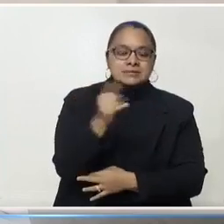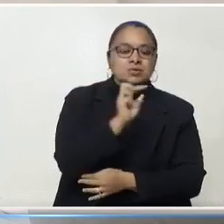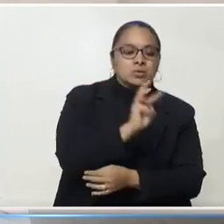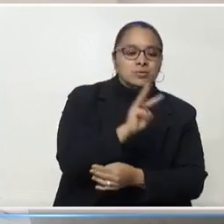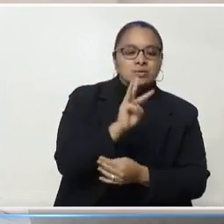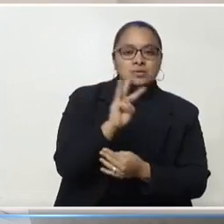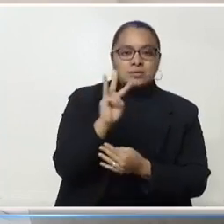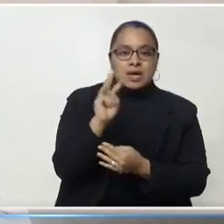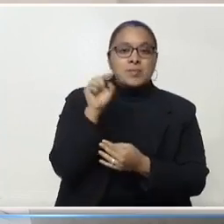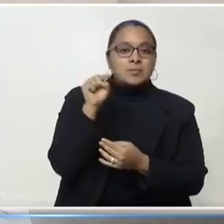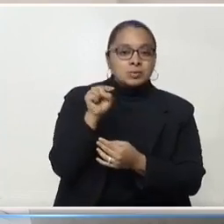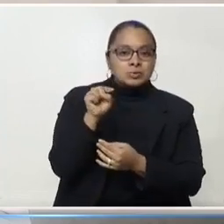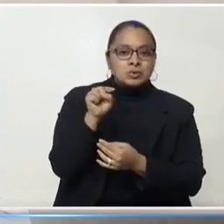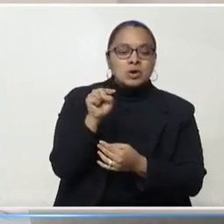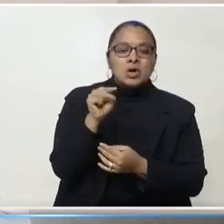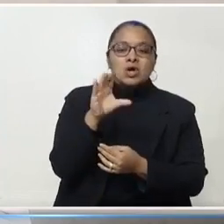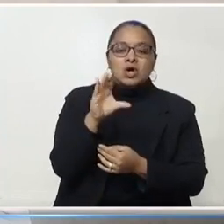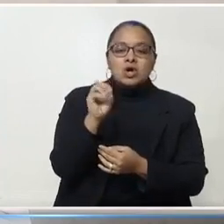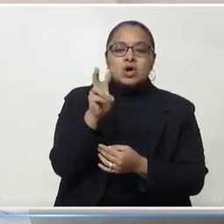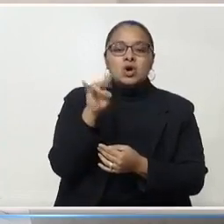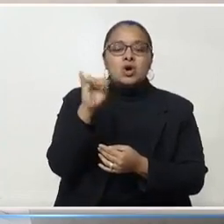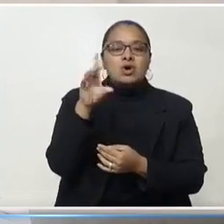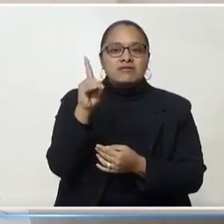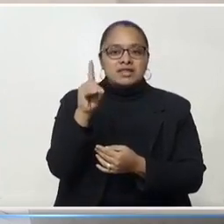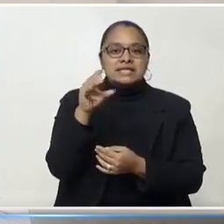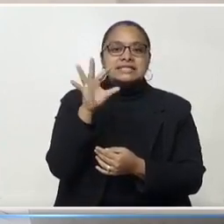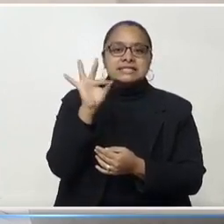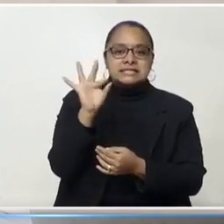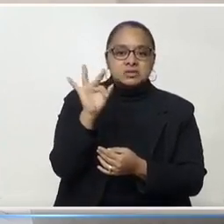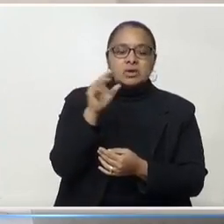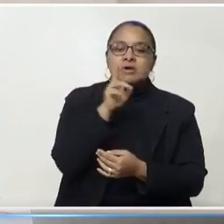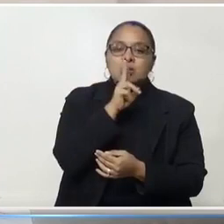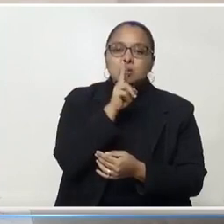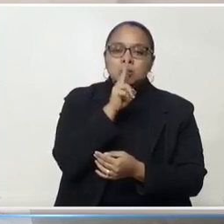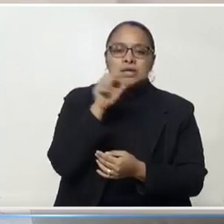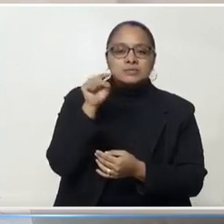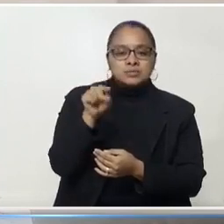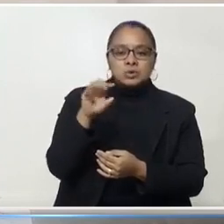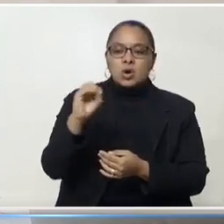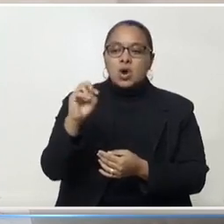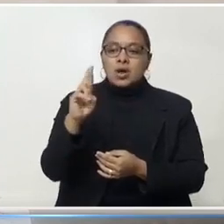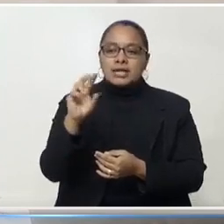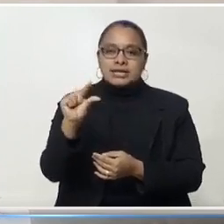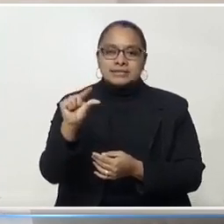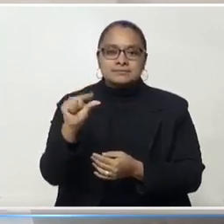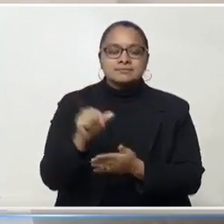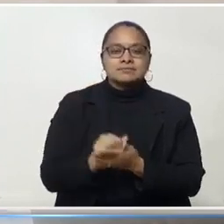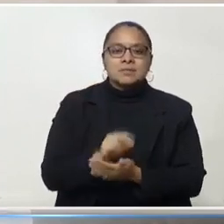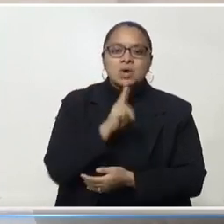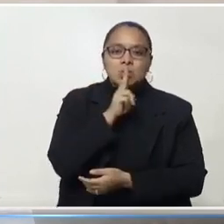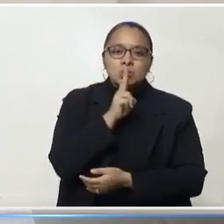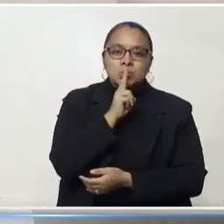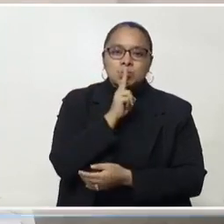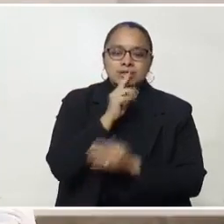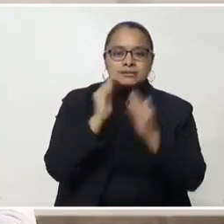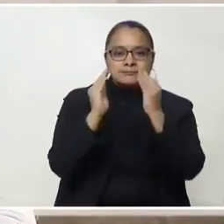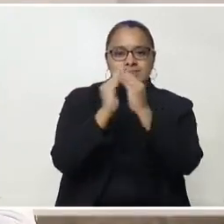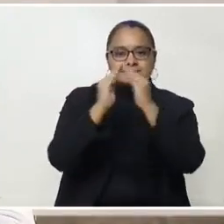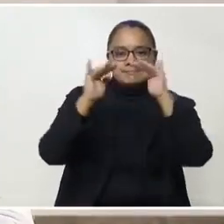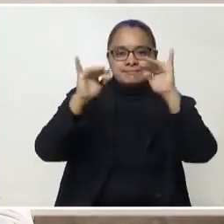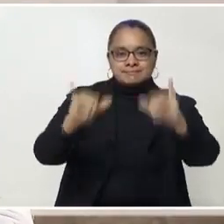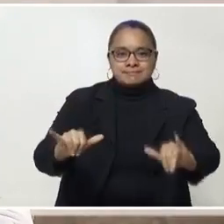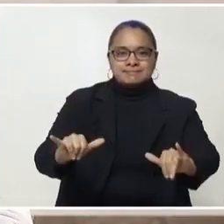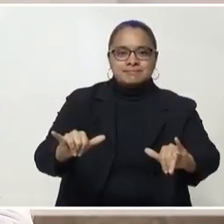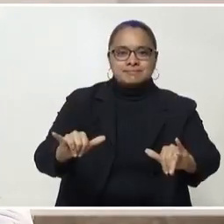.covid19honduras.org. Honduras, quédate en casa.